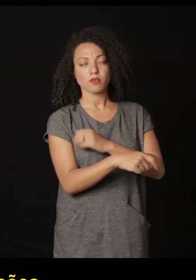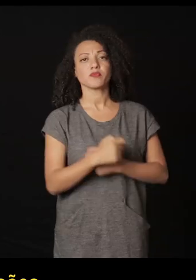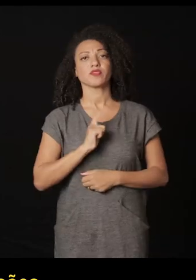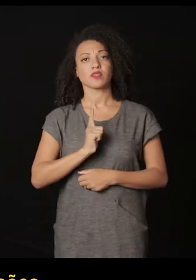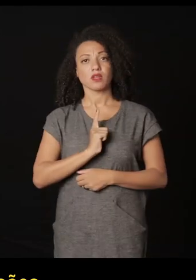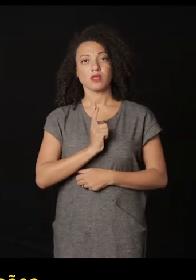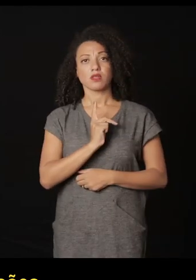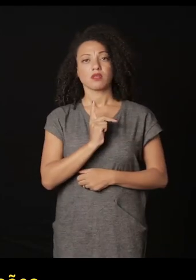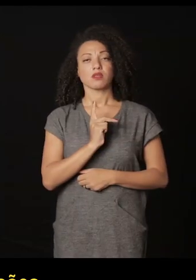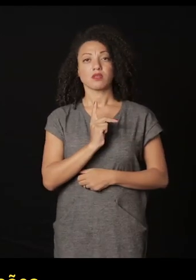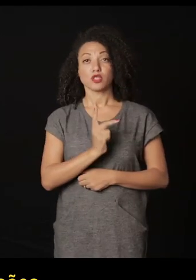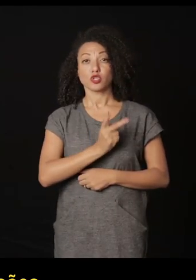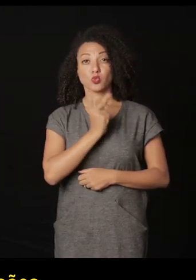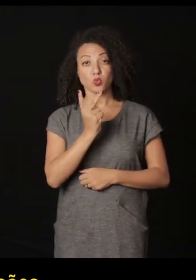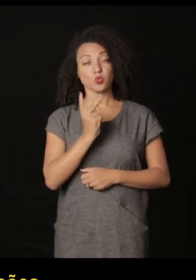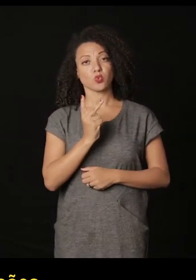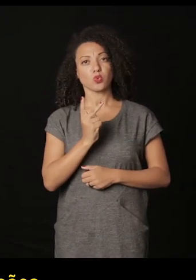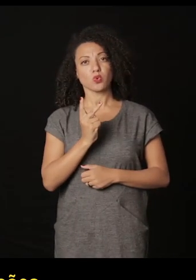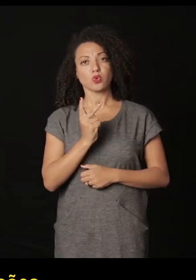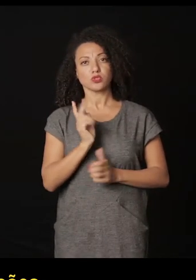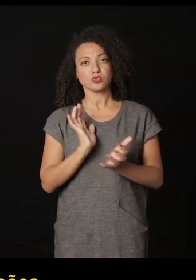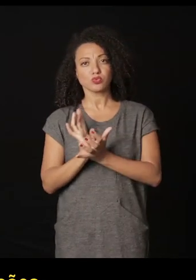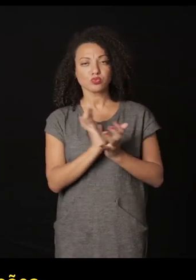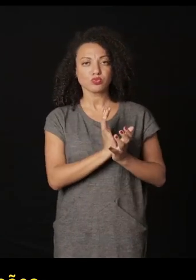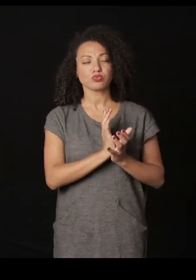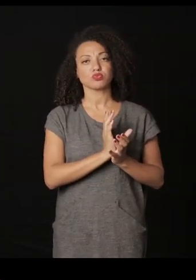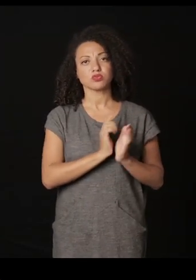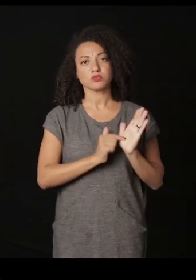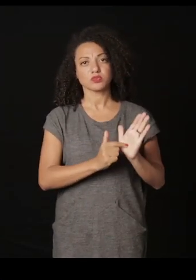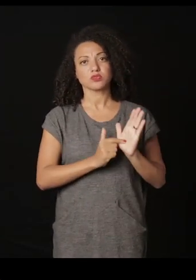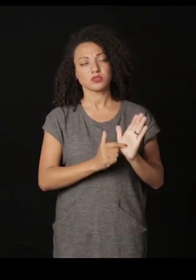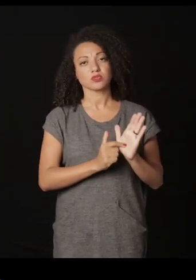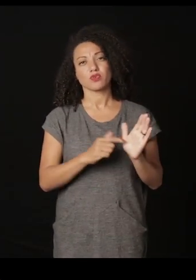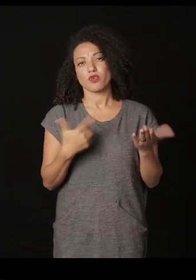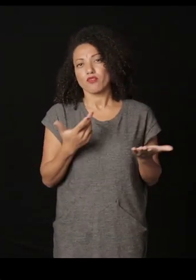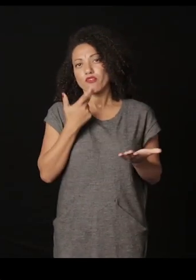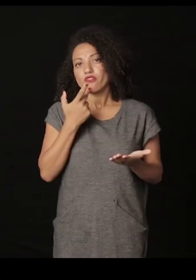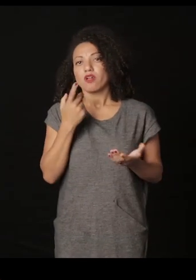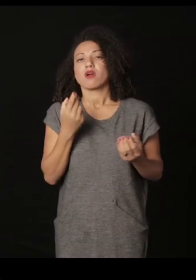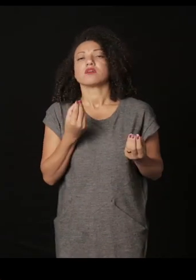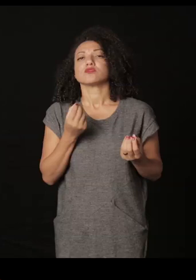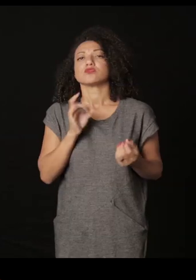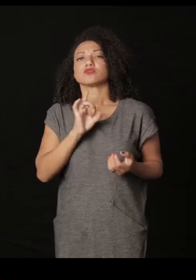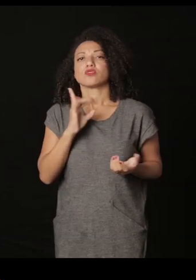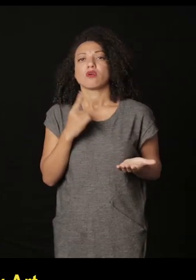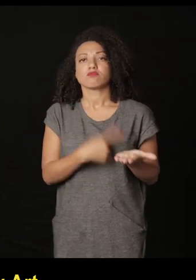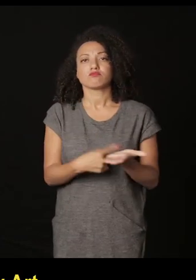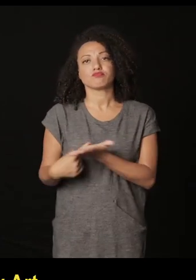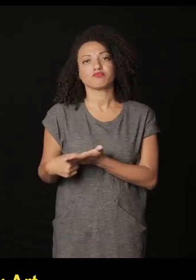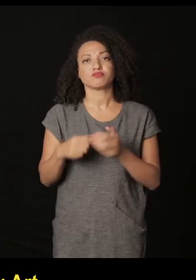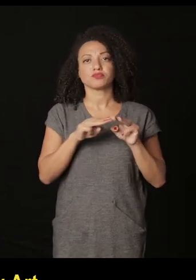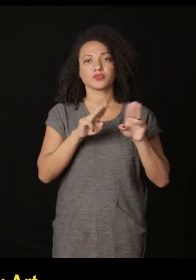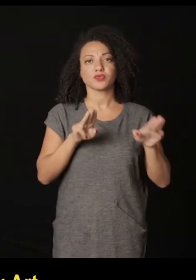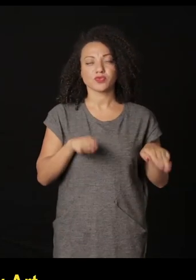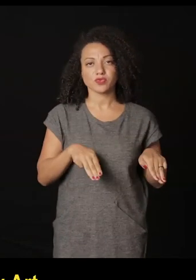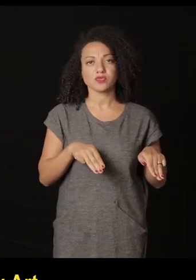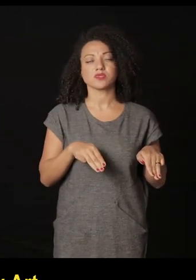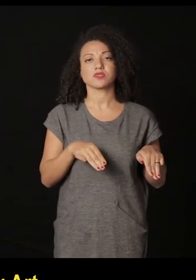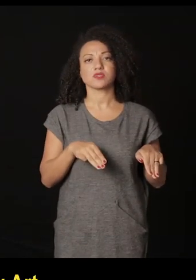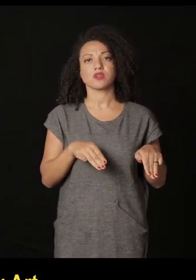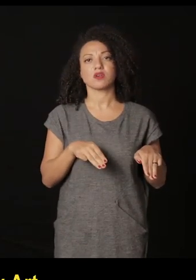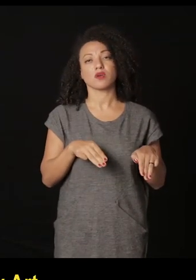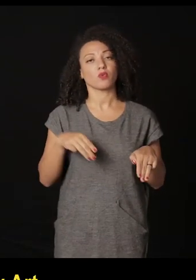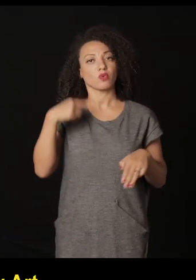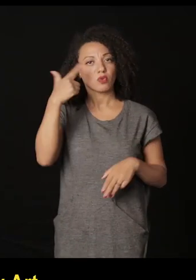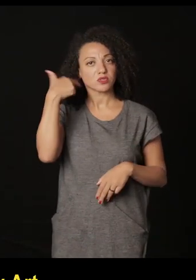tiene dos páginas de exposiciones individuas y colectivas. Voy a hablar de las pactuadas. En el Museo de la